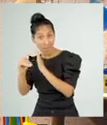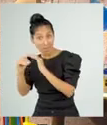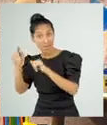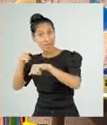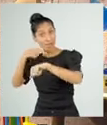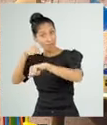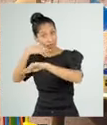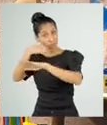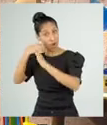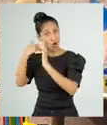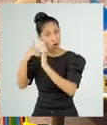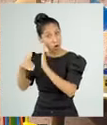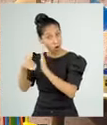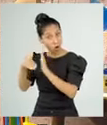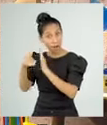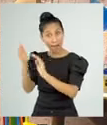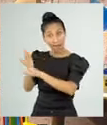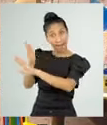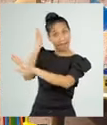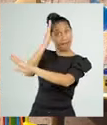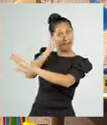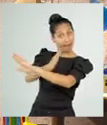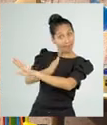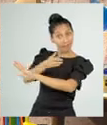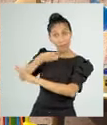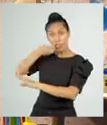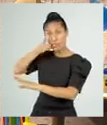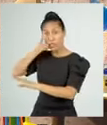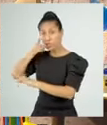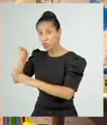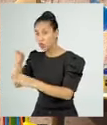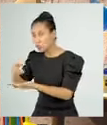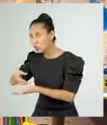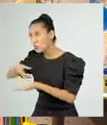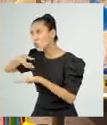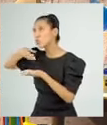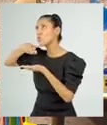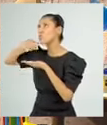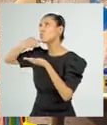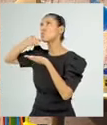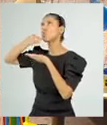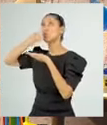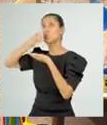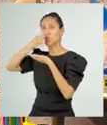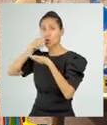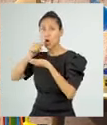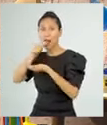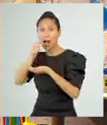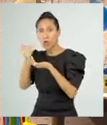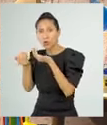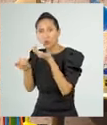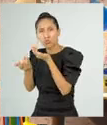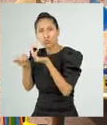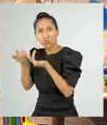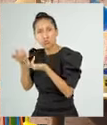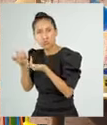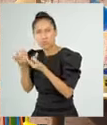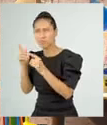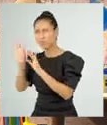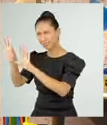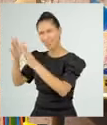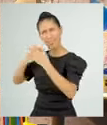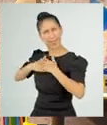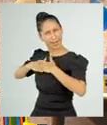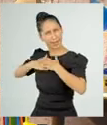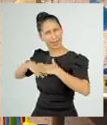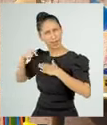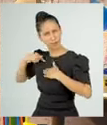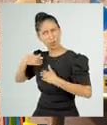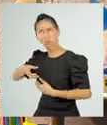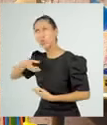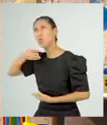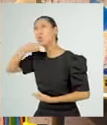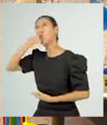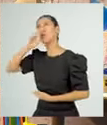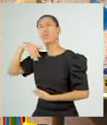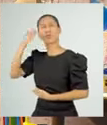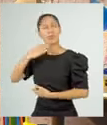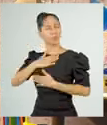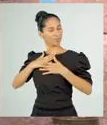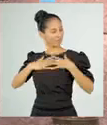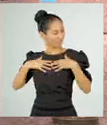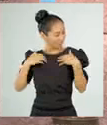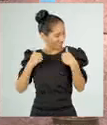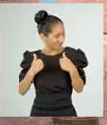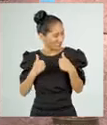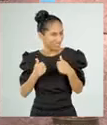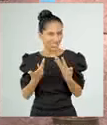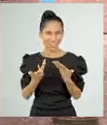con medio vaso de agua tibia. Es para que el efecto sea más rápido. No te preocupes, que a mí me alivió rapidísimo. Ya me contarás